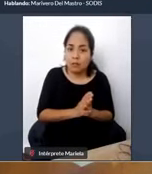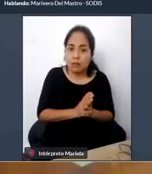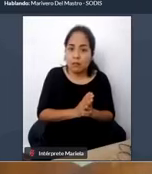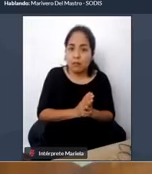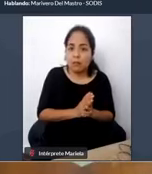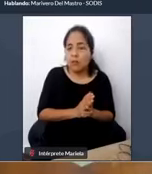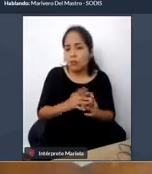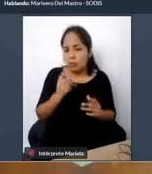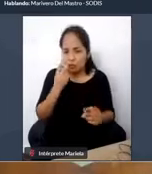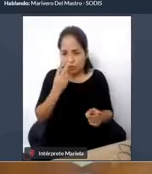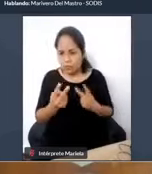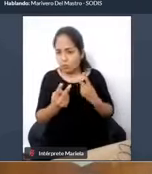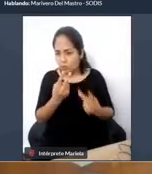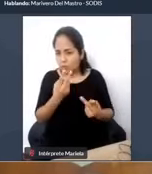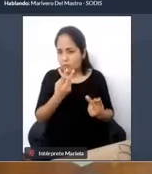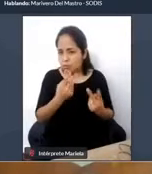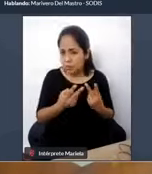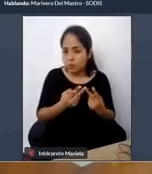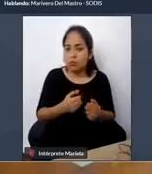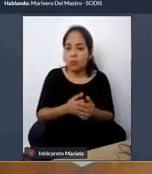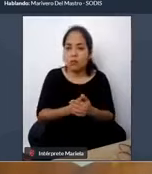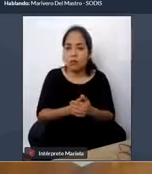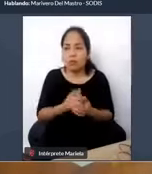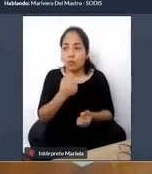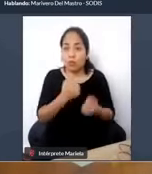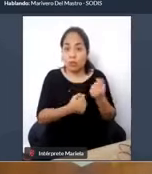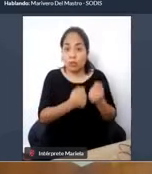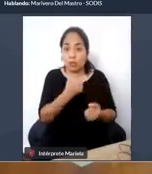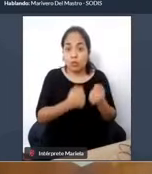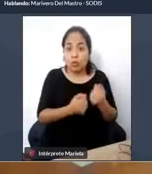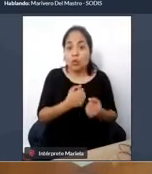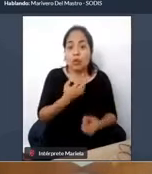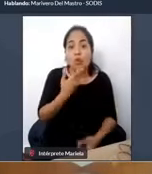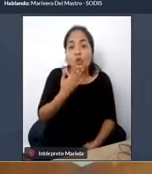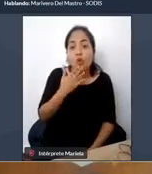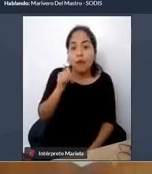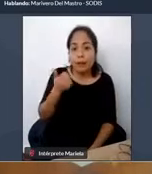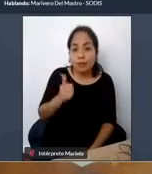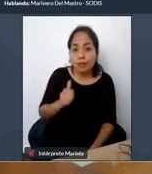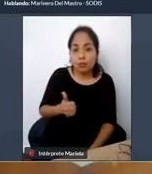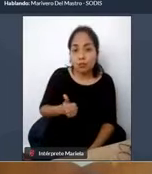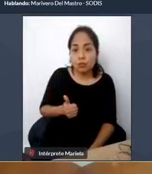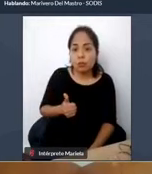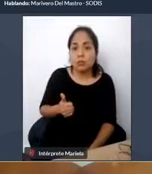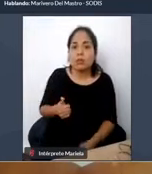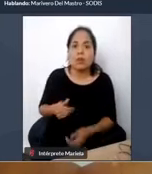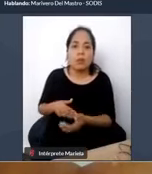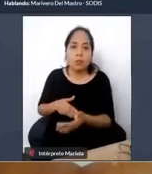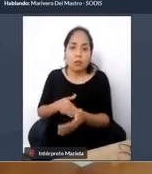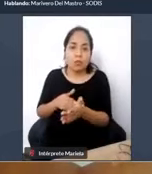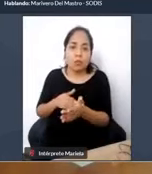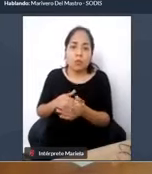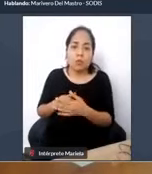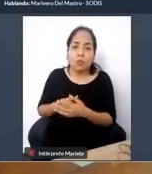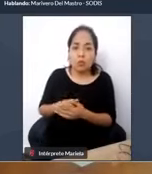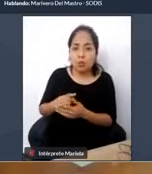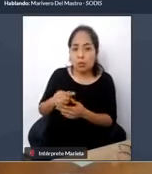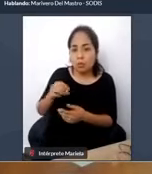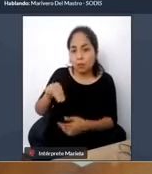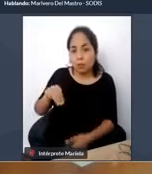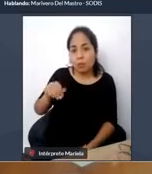ello. El corredor azul, el Metro 1, que efectivamente tiene mayores medidas de accesibilidad, pero igual, todavía